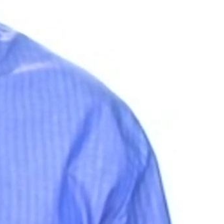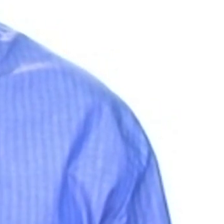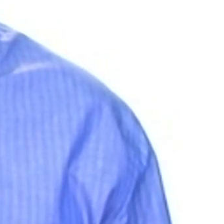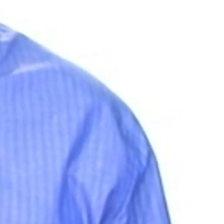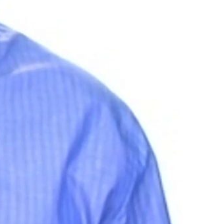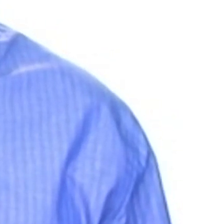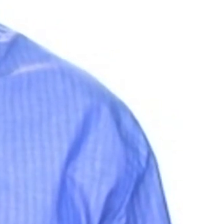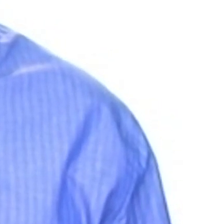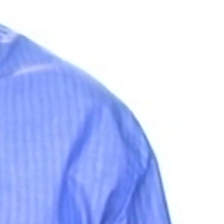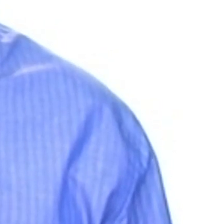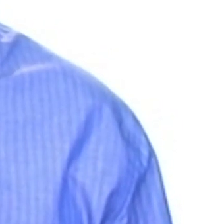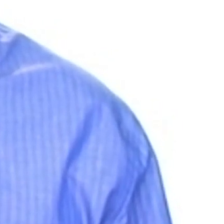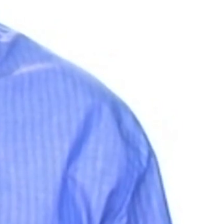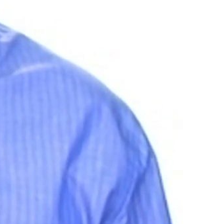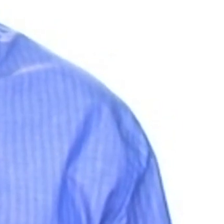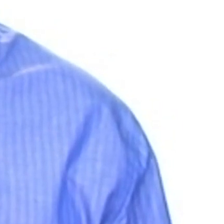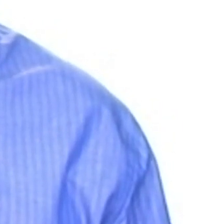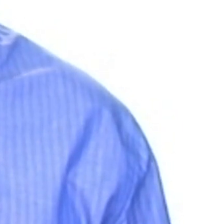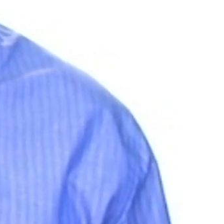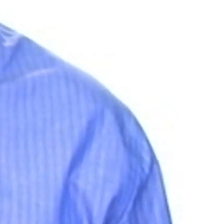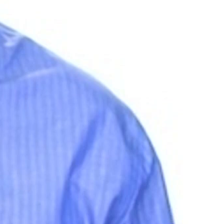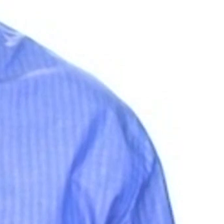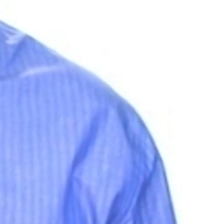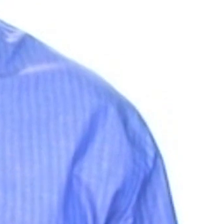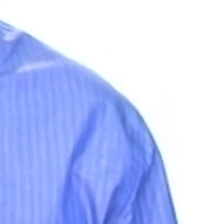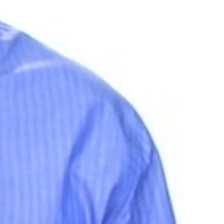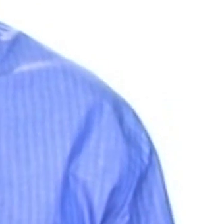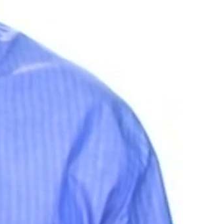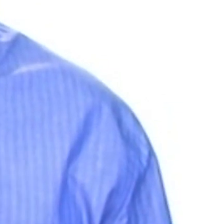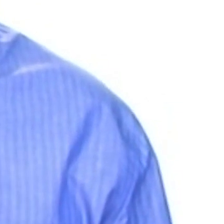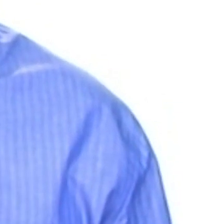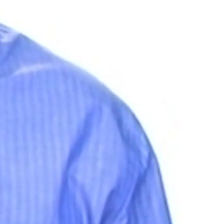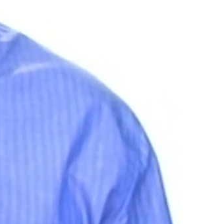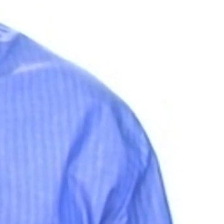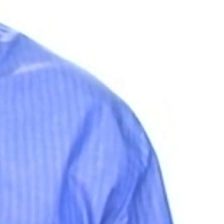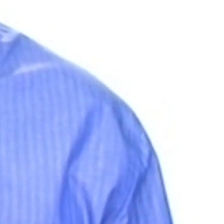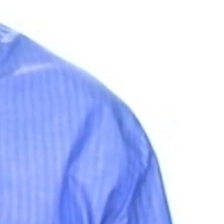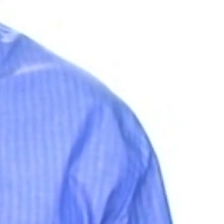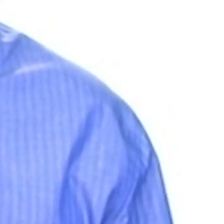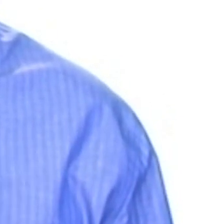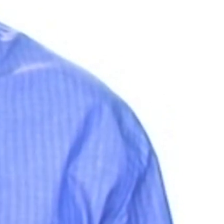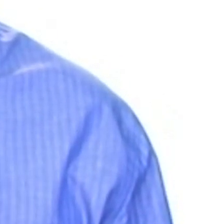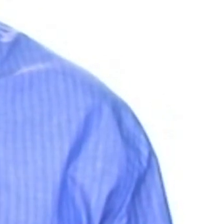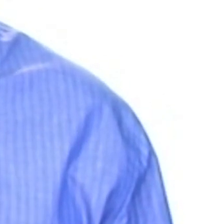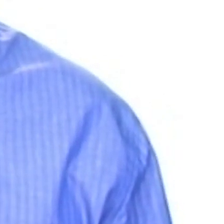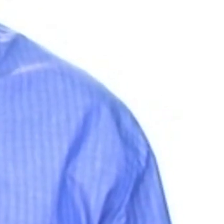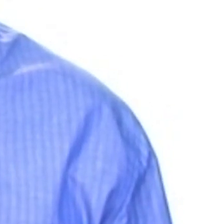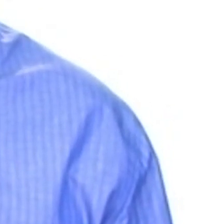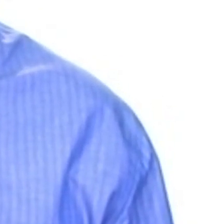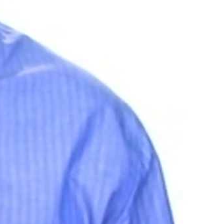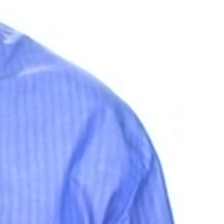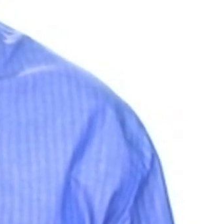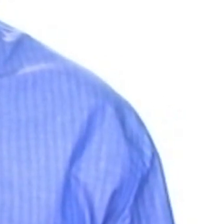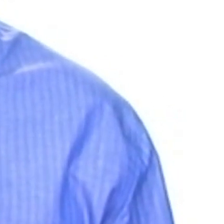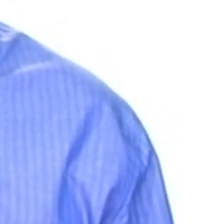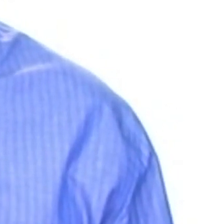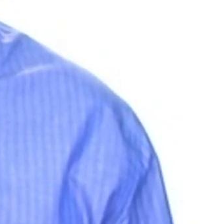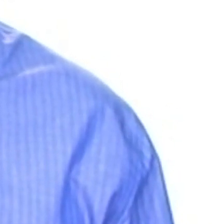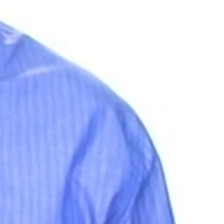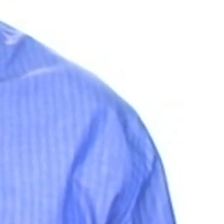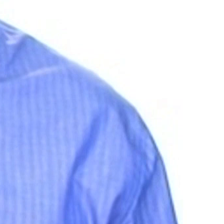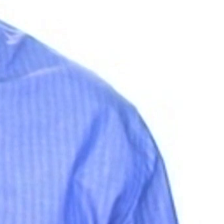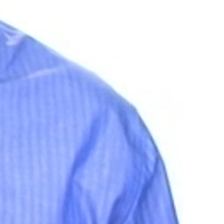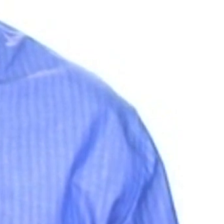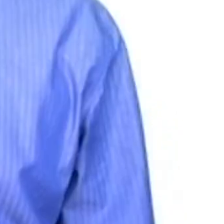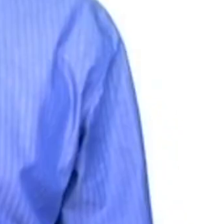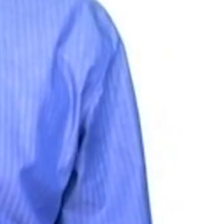diferentes generaciones que conforman su equipo o empresa. Si nos enfocamos en las fortalezas y no en las diferencias que nos separan podremos